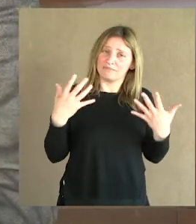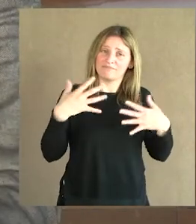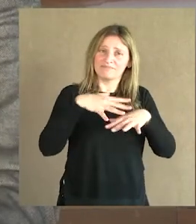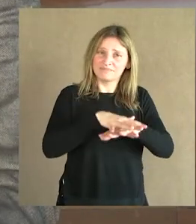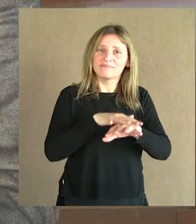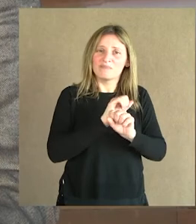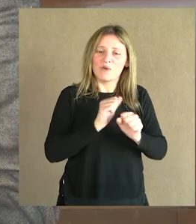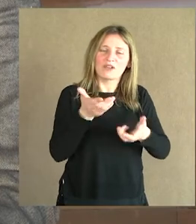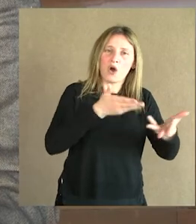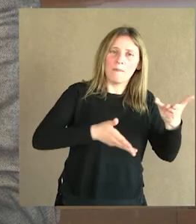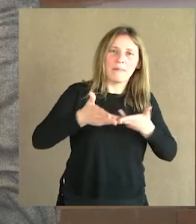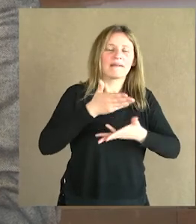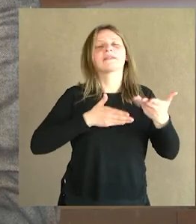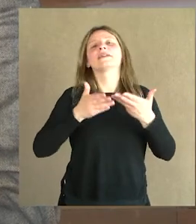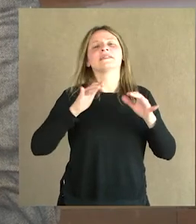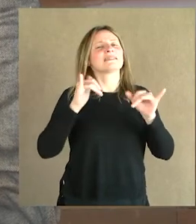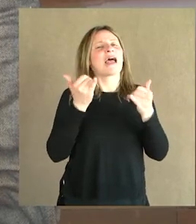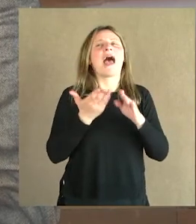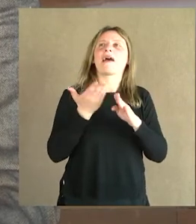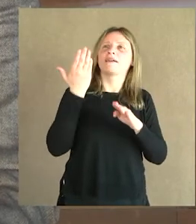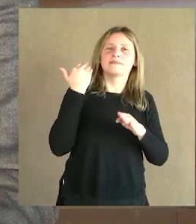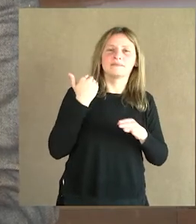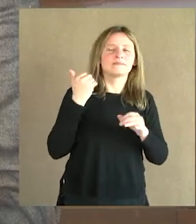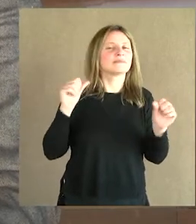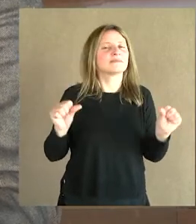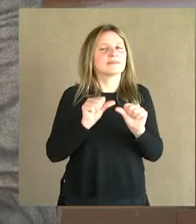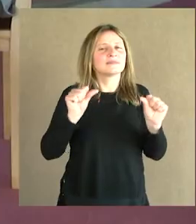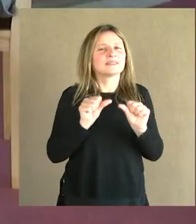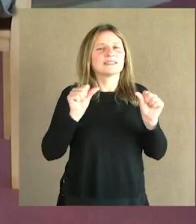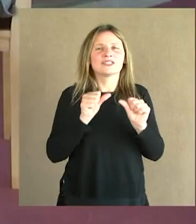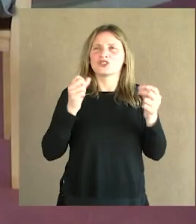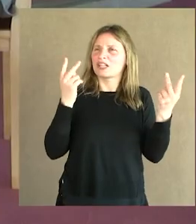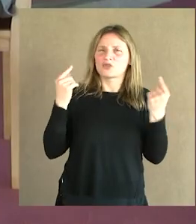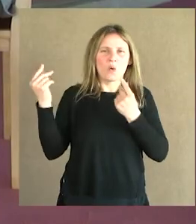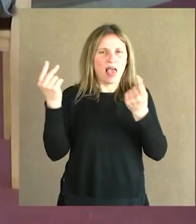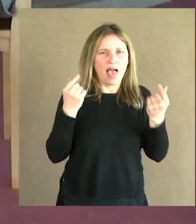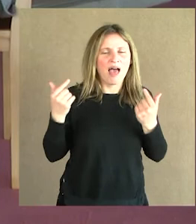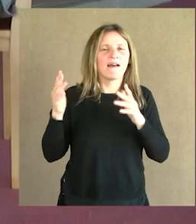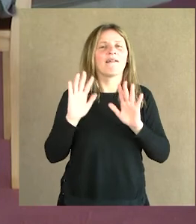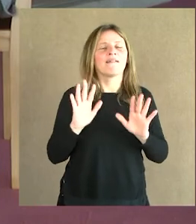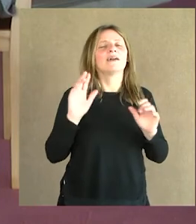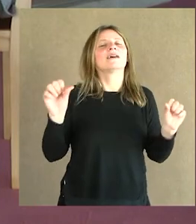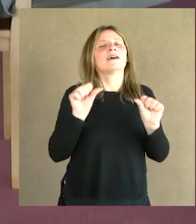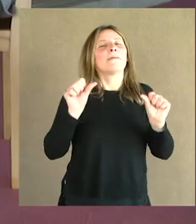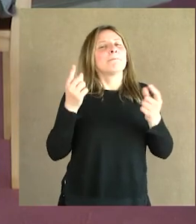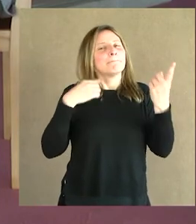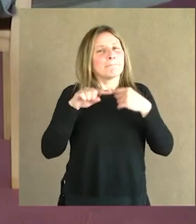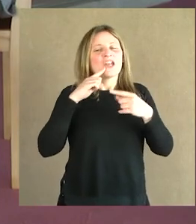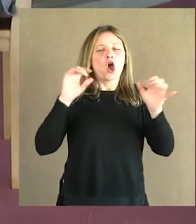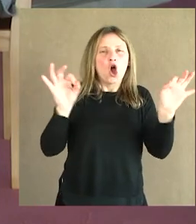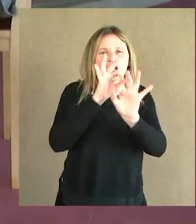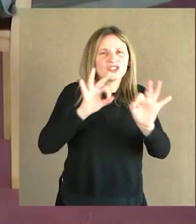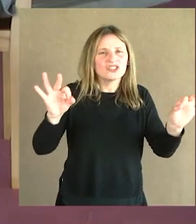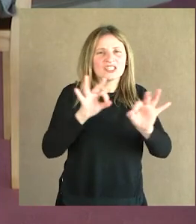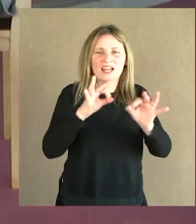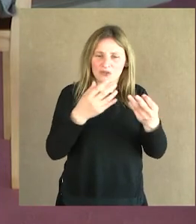escenario en una producción. Ya habíamos tenido una zarzuela, si mal no recuerdo, lube de la africana, pero así en concierto y más